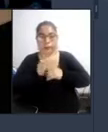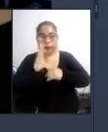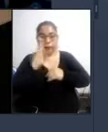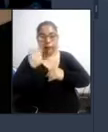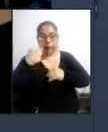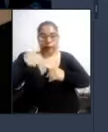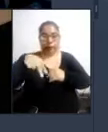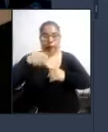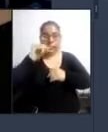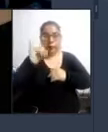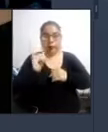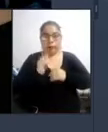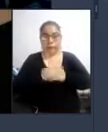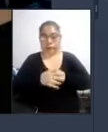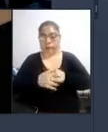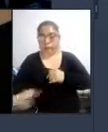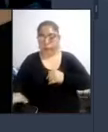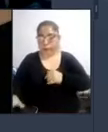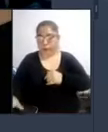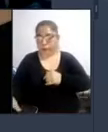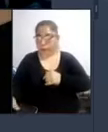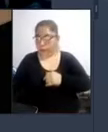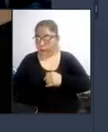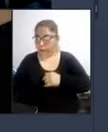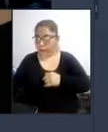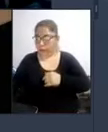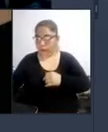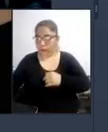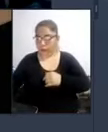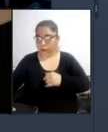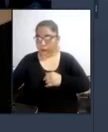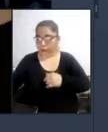Fanny que va conversar con nosotros muchas gracias